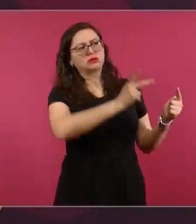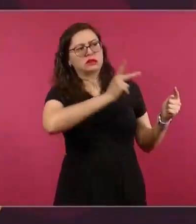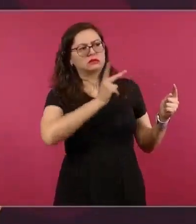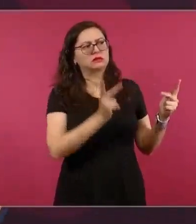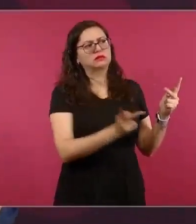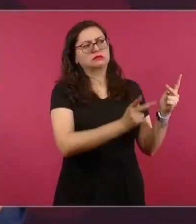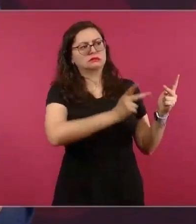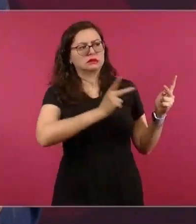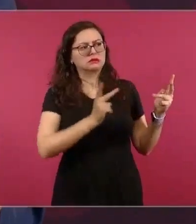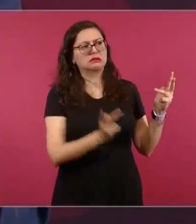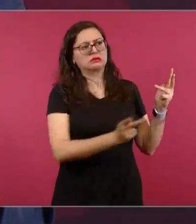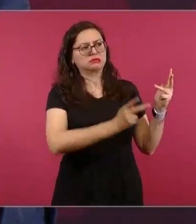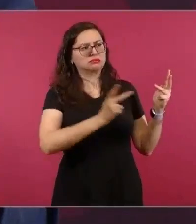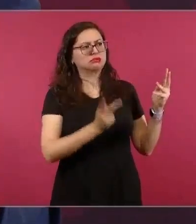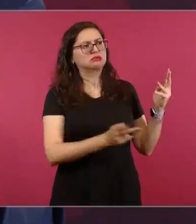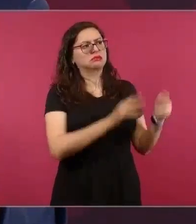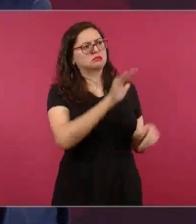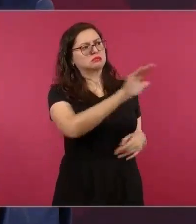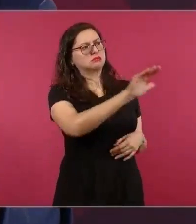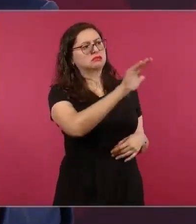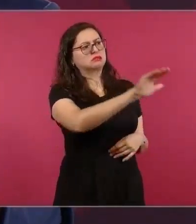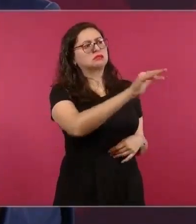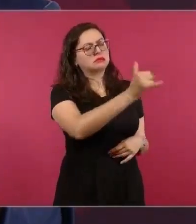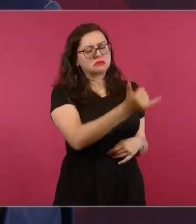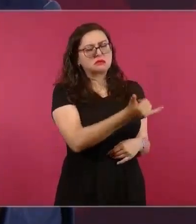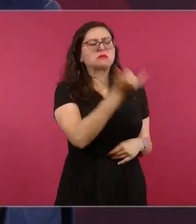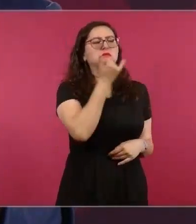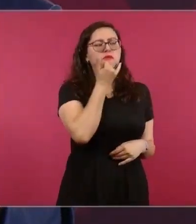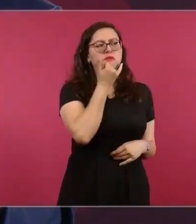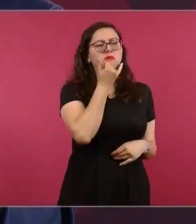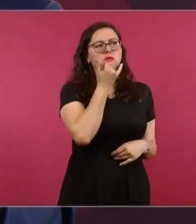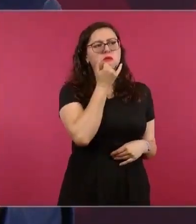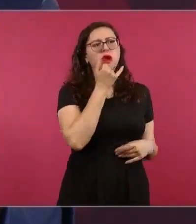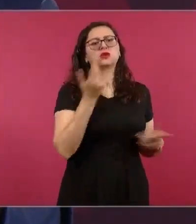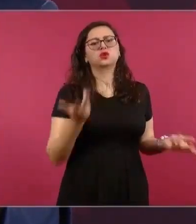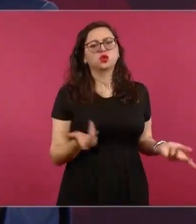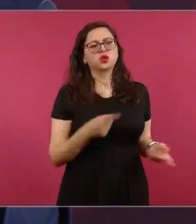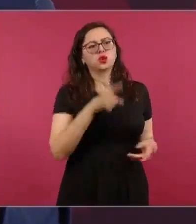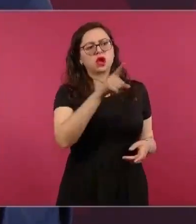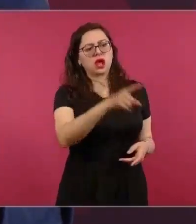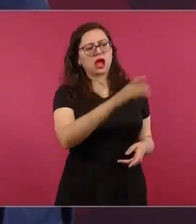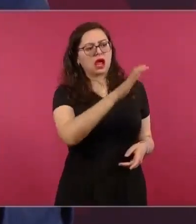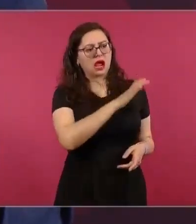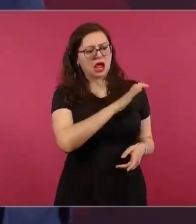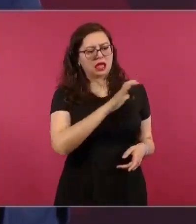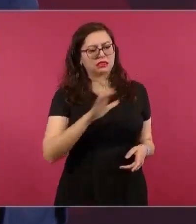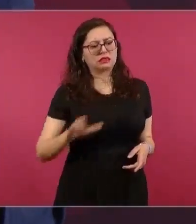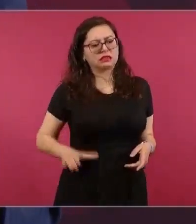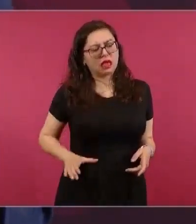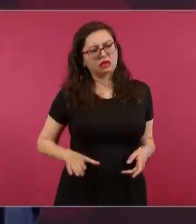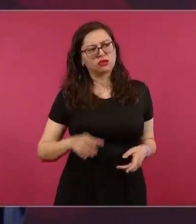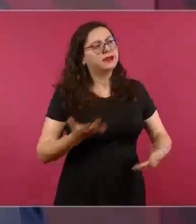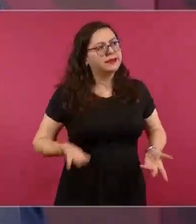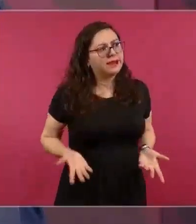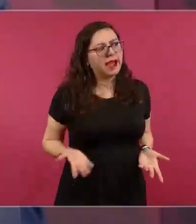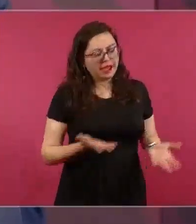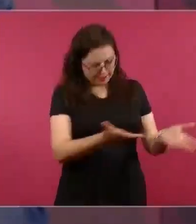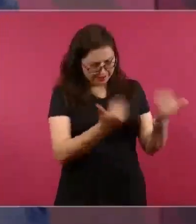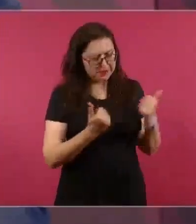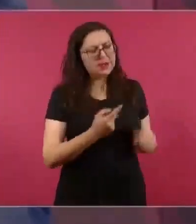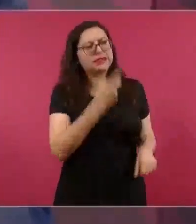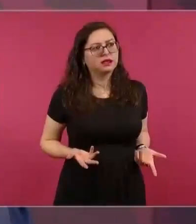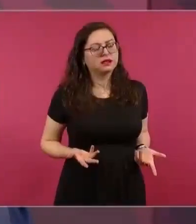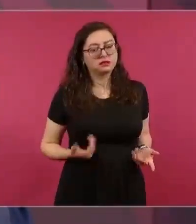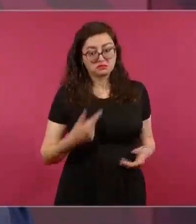hostigándolo en los juzgados? ¿y